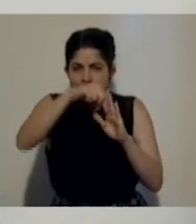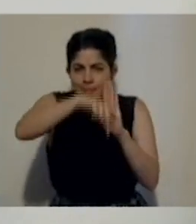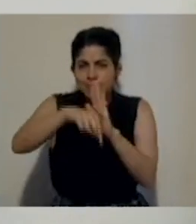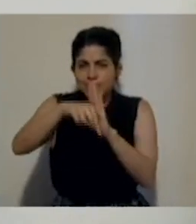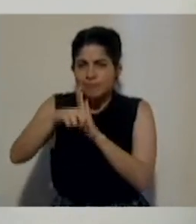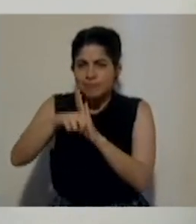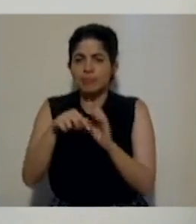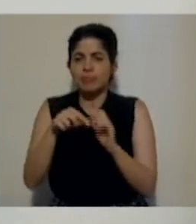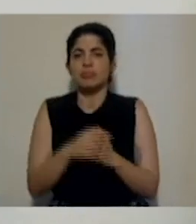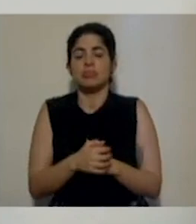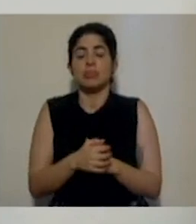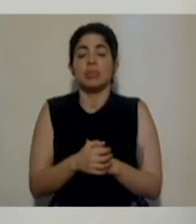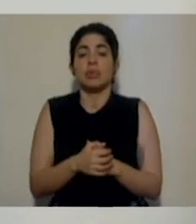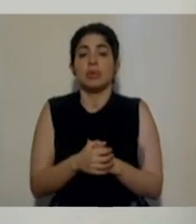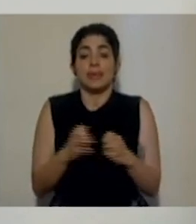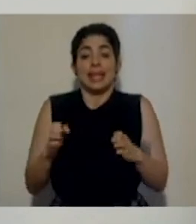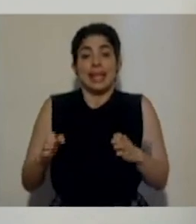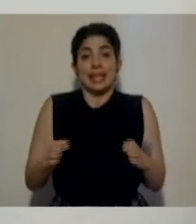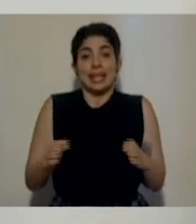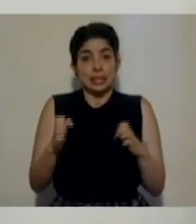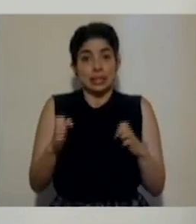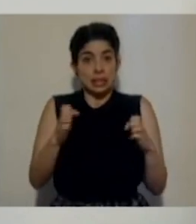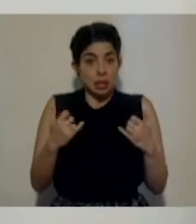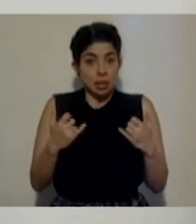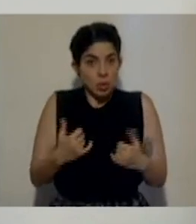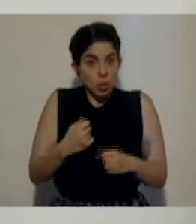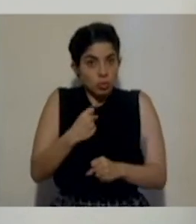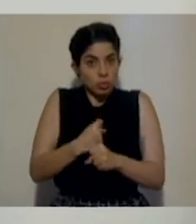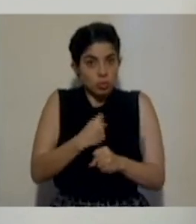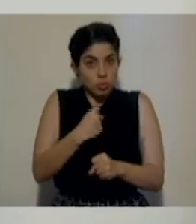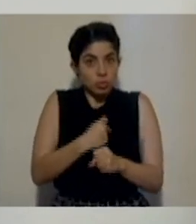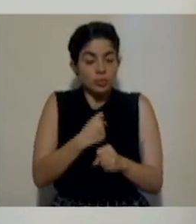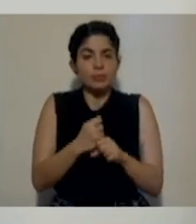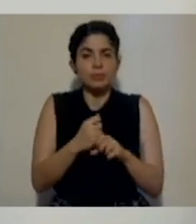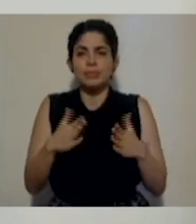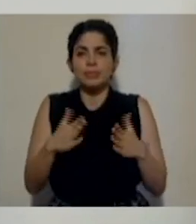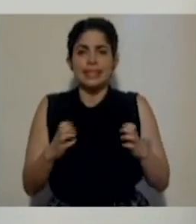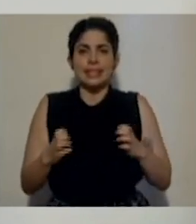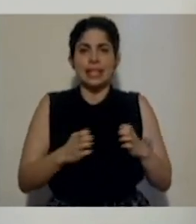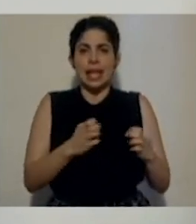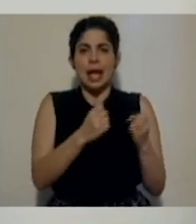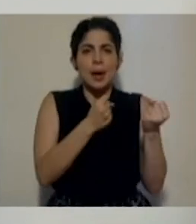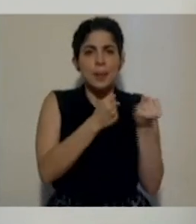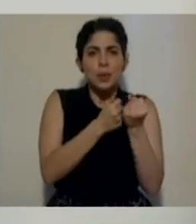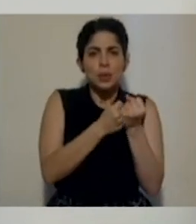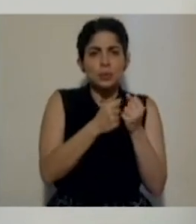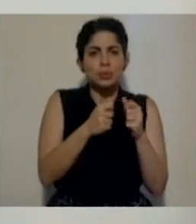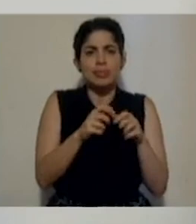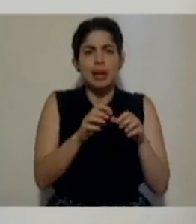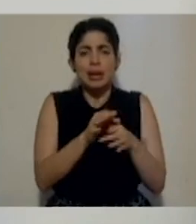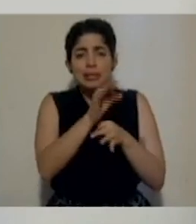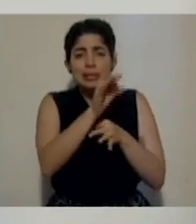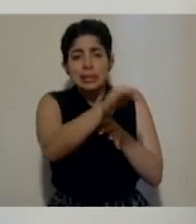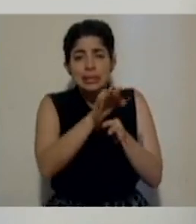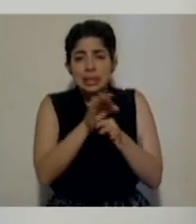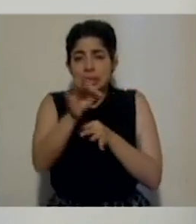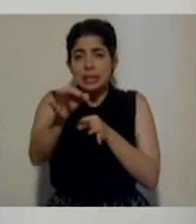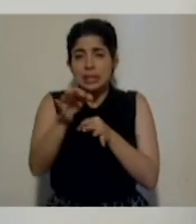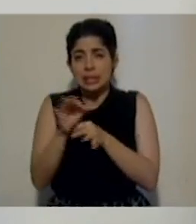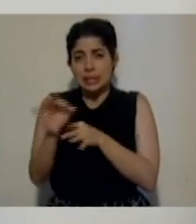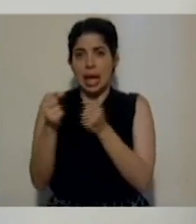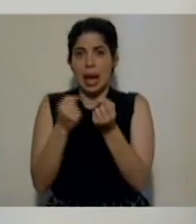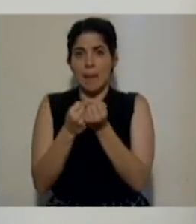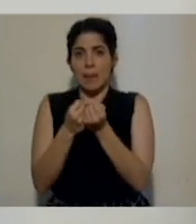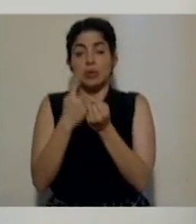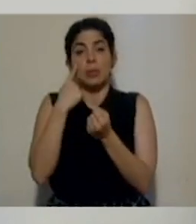parte de las estrategias que hemos trabajado está la estrategia de apoyo en territorios, que justamente nos permite hacer